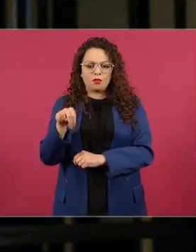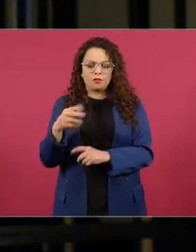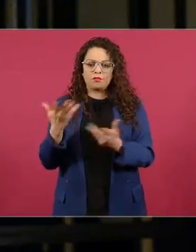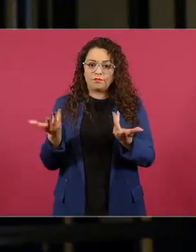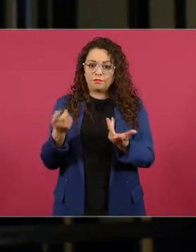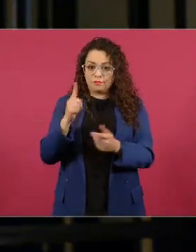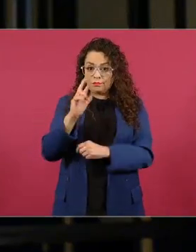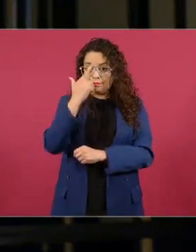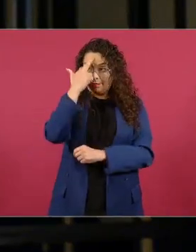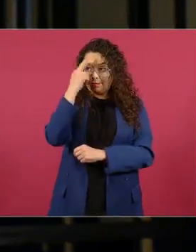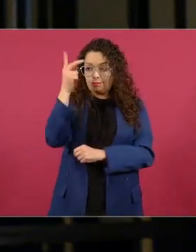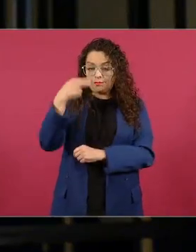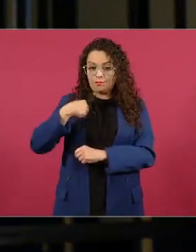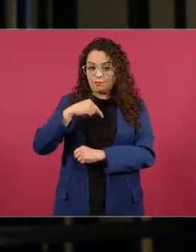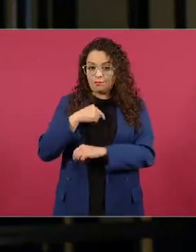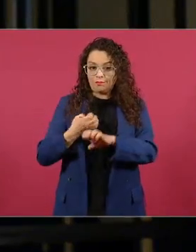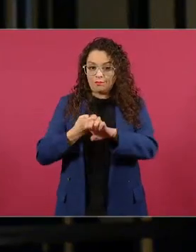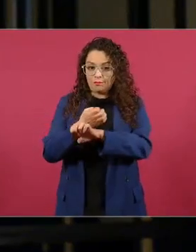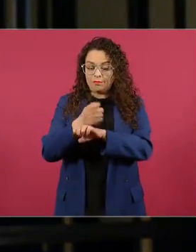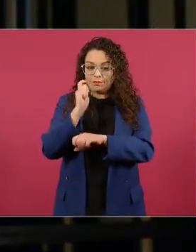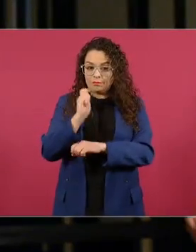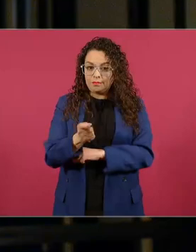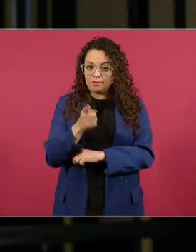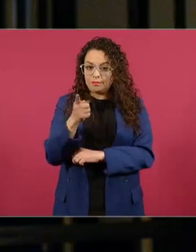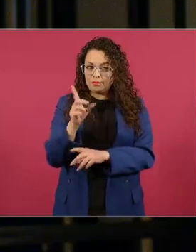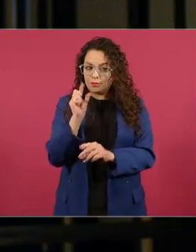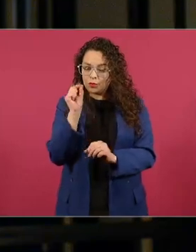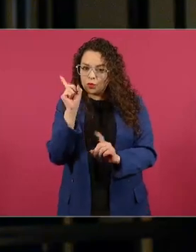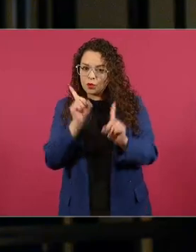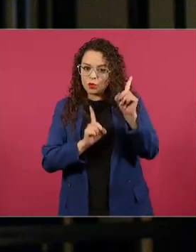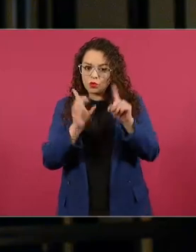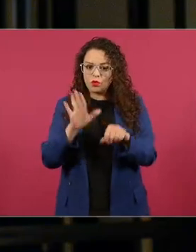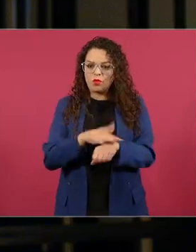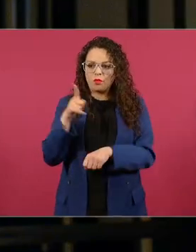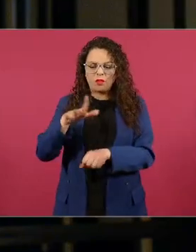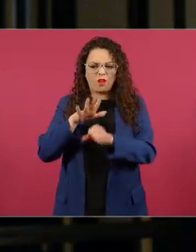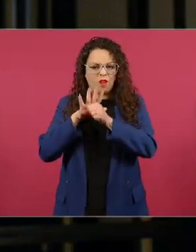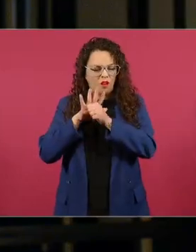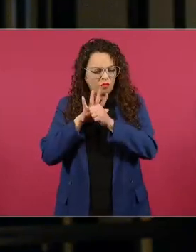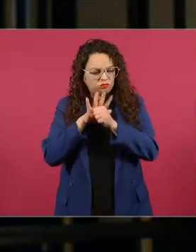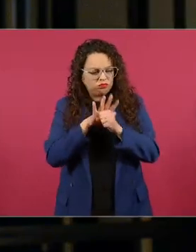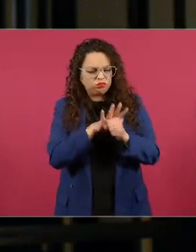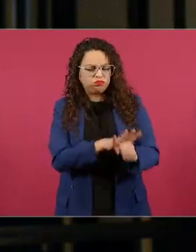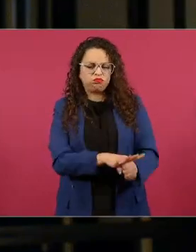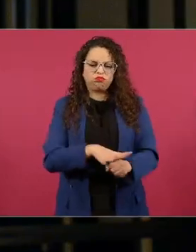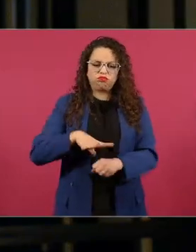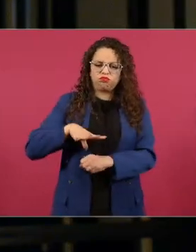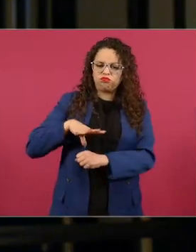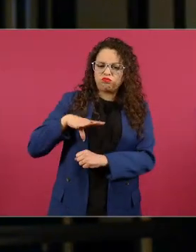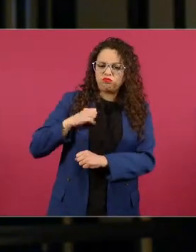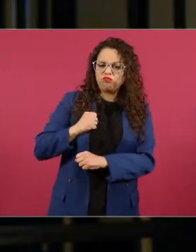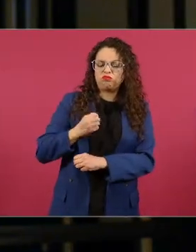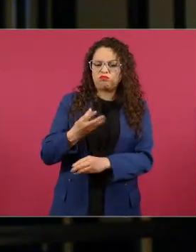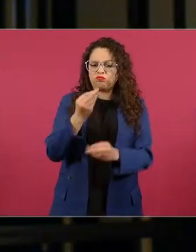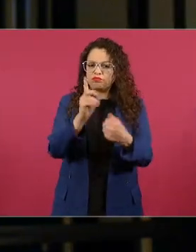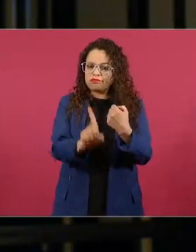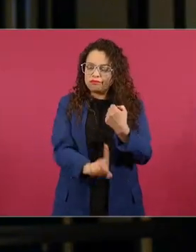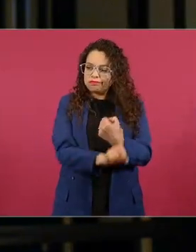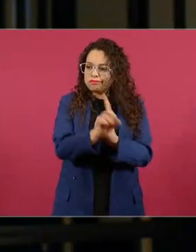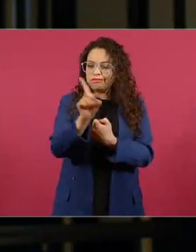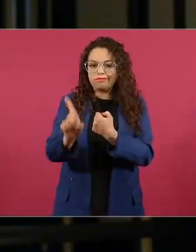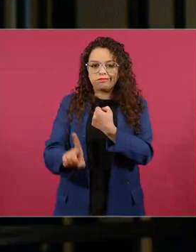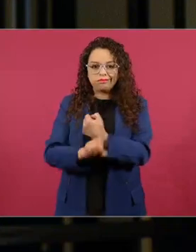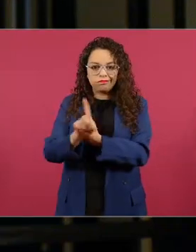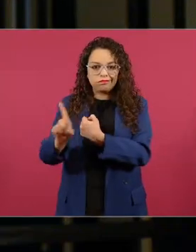en nuestro estado porque bueno fue un gobernante que fue represor que dejó pues una estela de situaciones incluso de